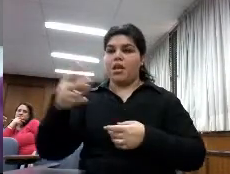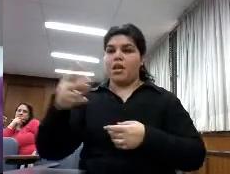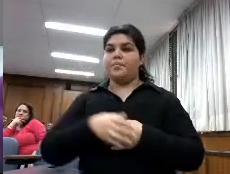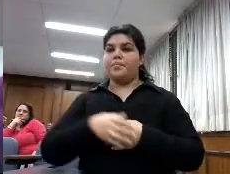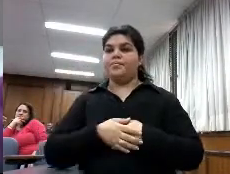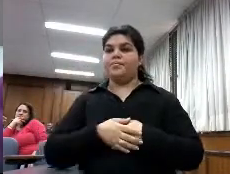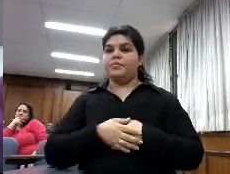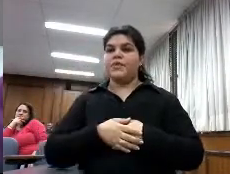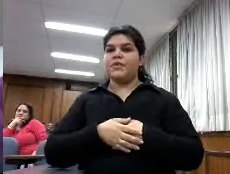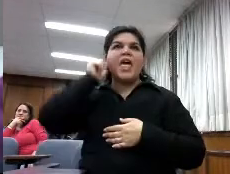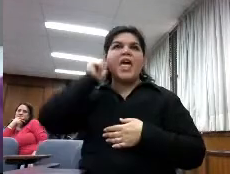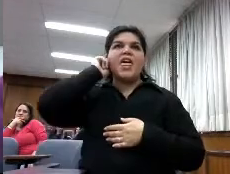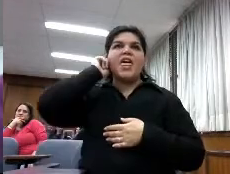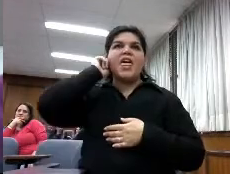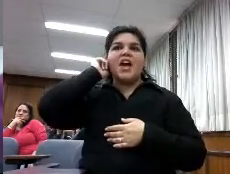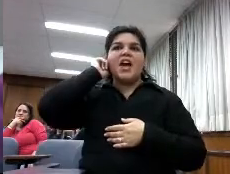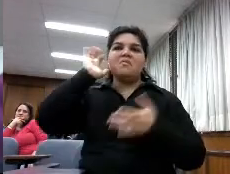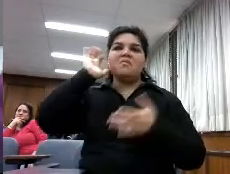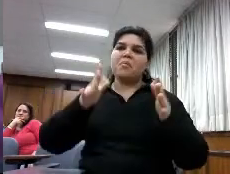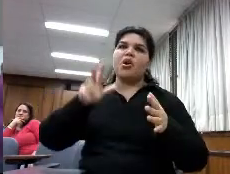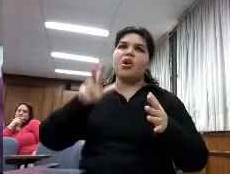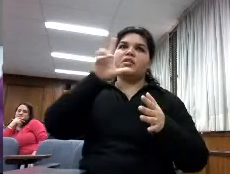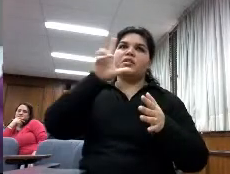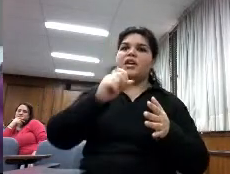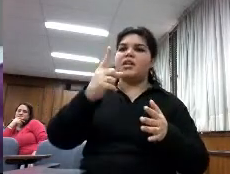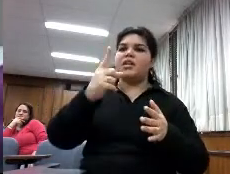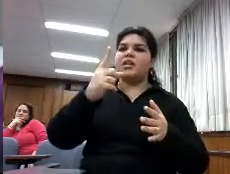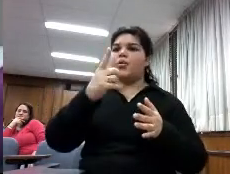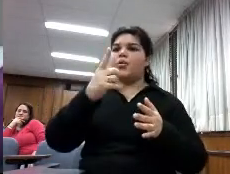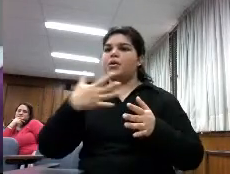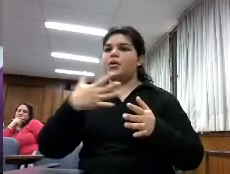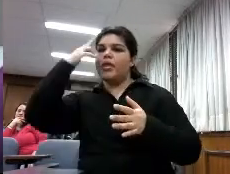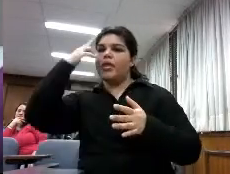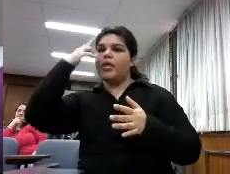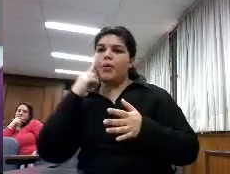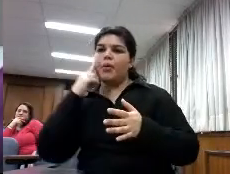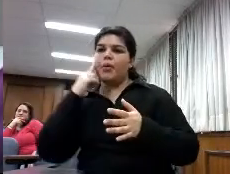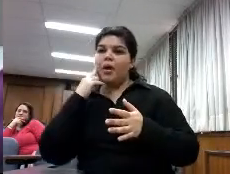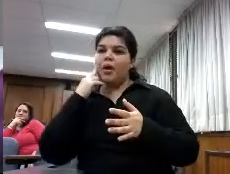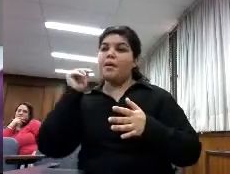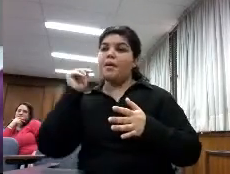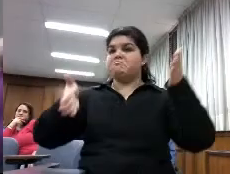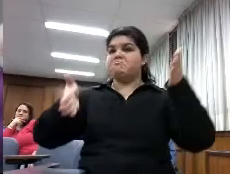es una edad media de 31 o 59 años principalmente como veis